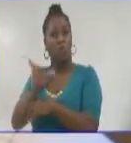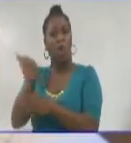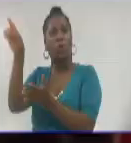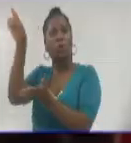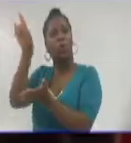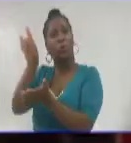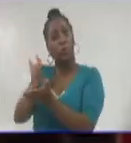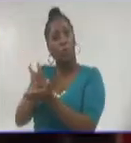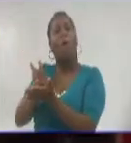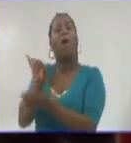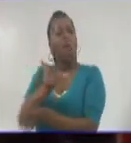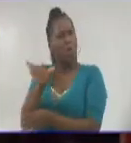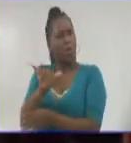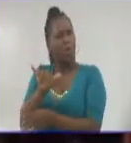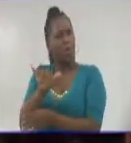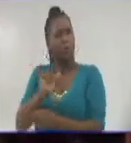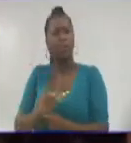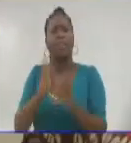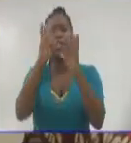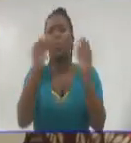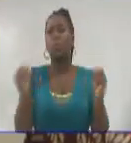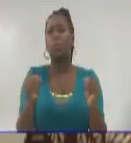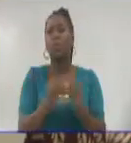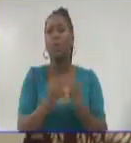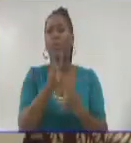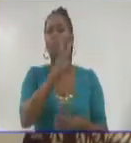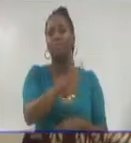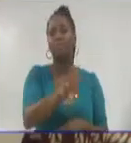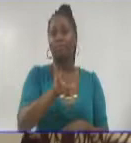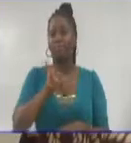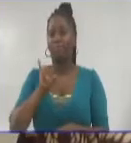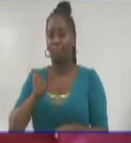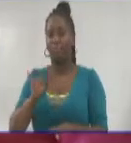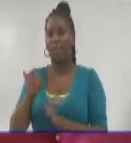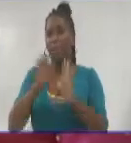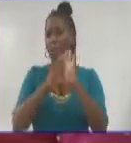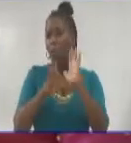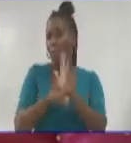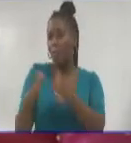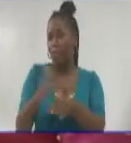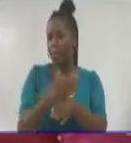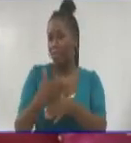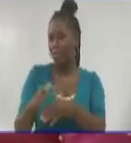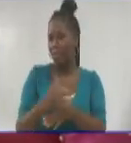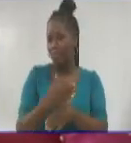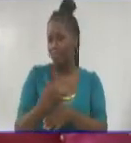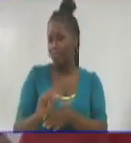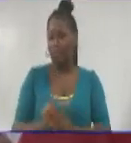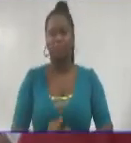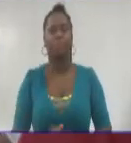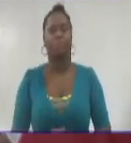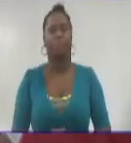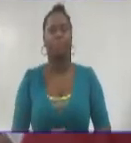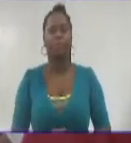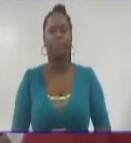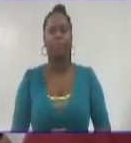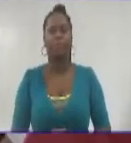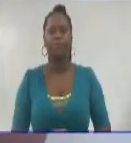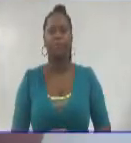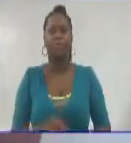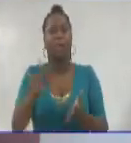tenemos 18, es decir, que al final estamos transmitiendo 36 equipos transmisores esa señal. Radio Cuba se